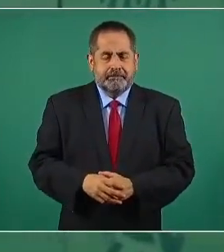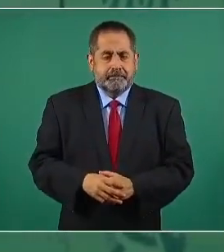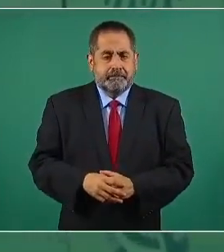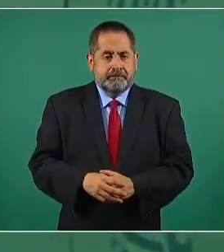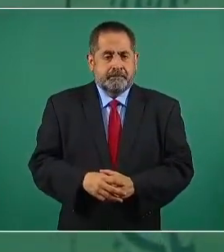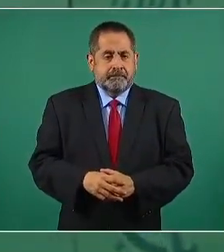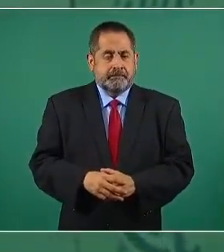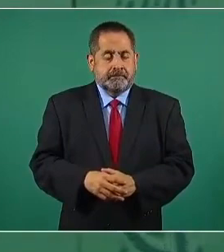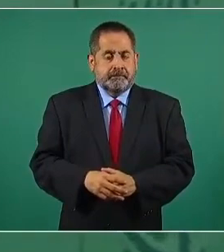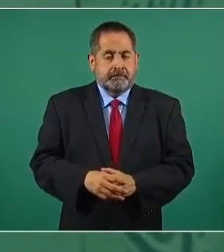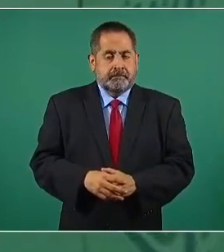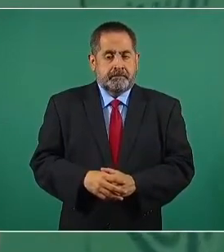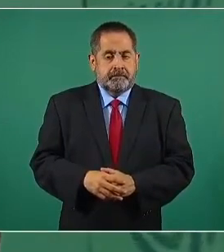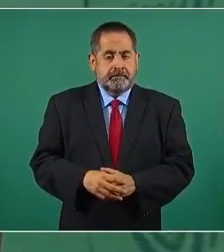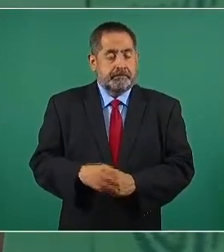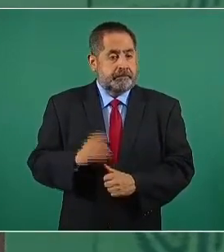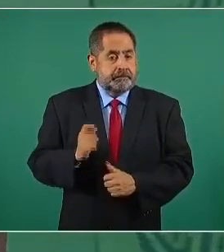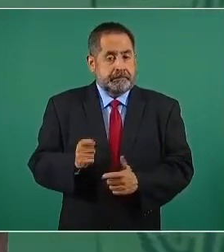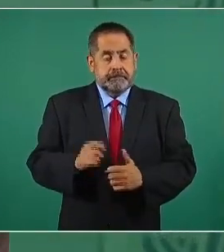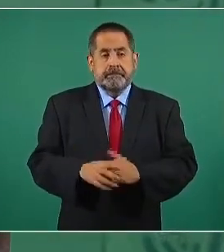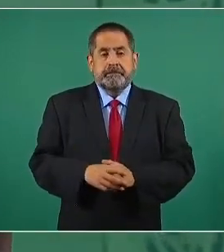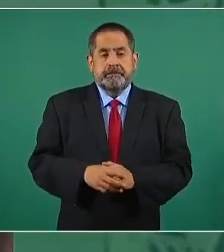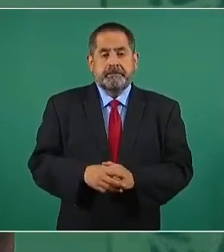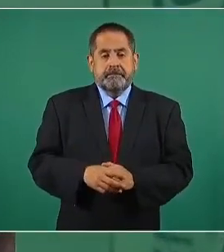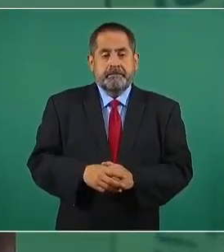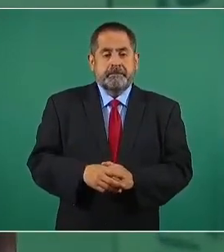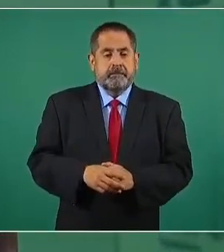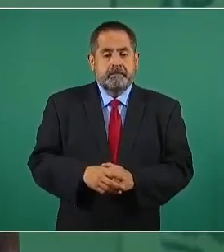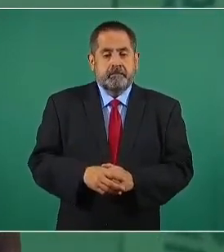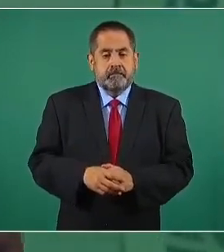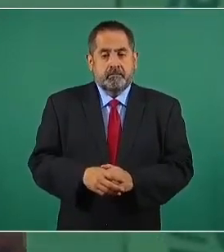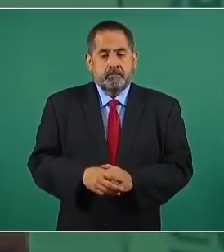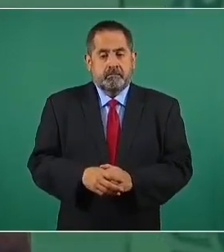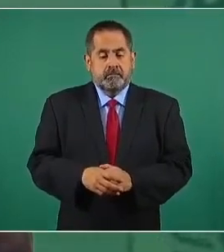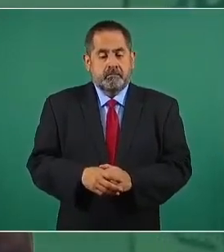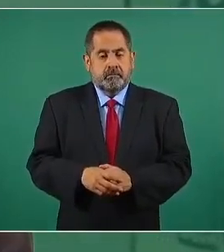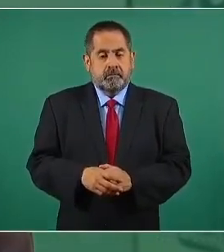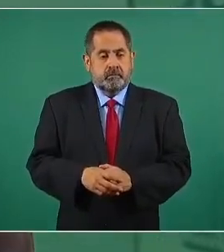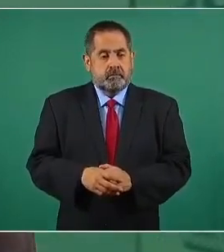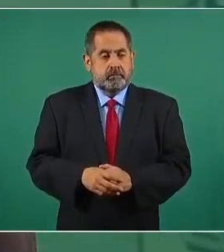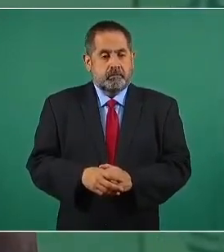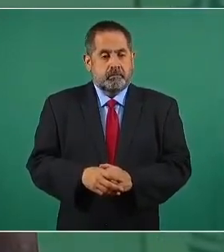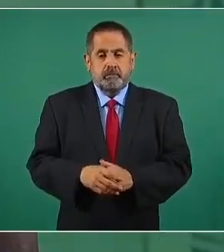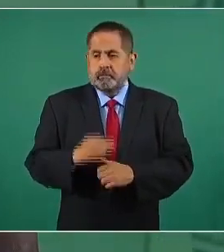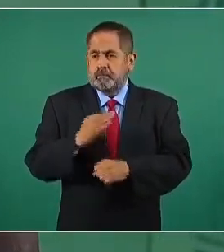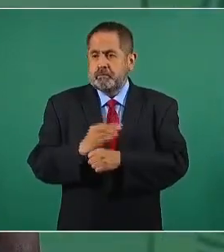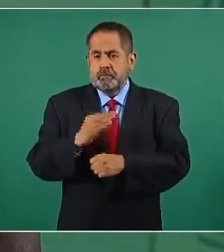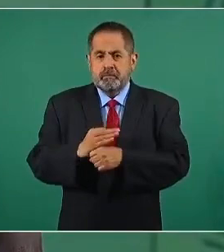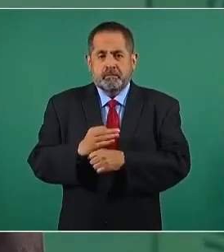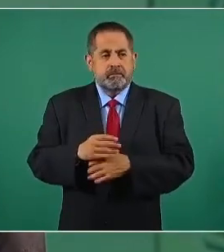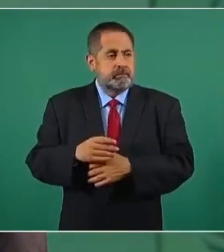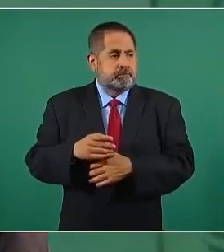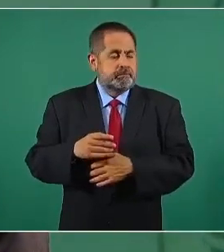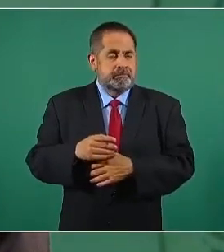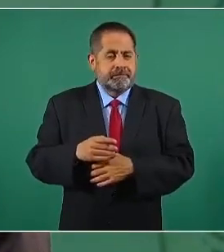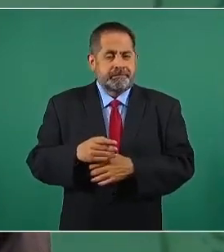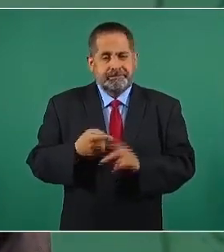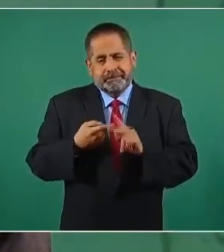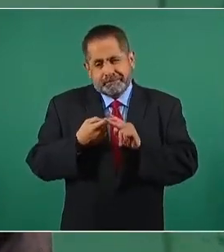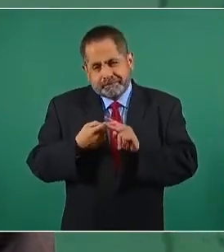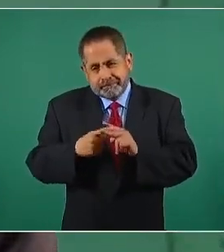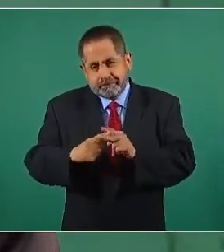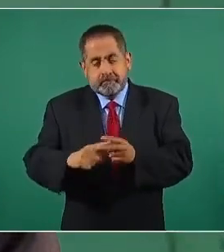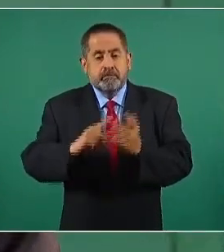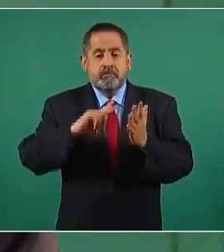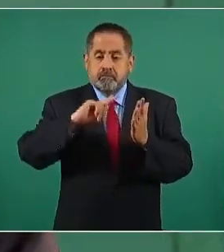ahora que hay esta incipiente, pero nueva